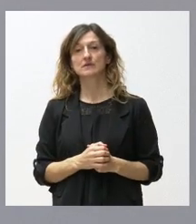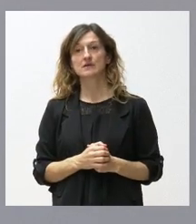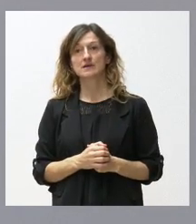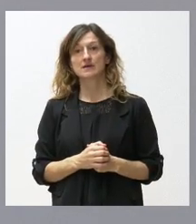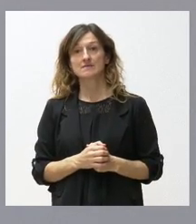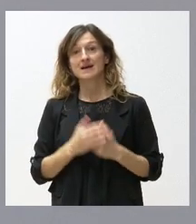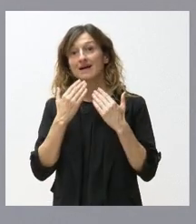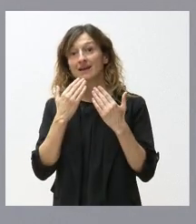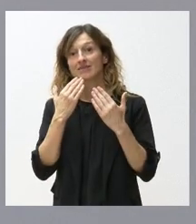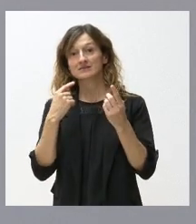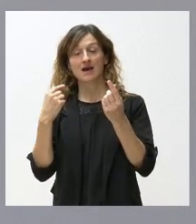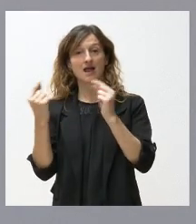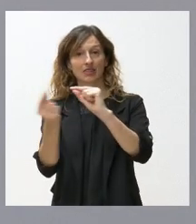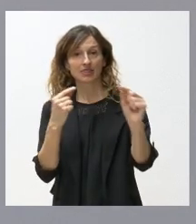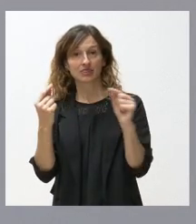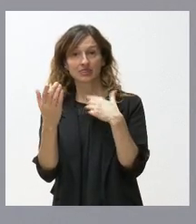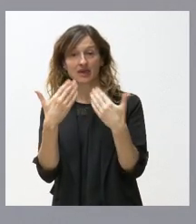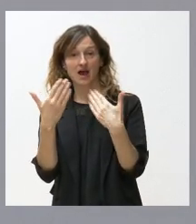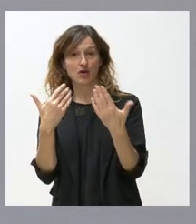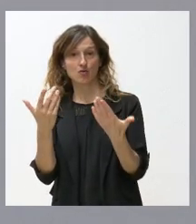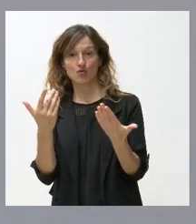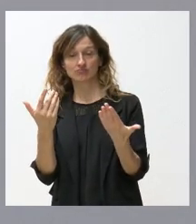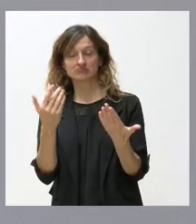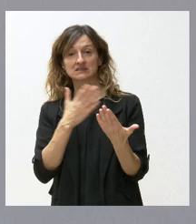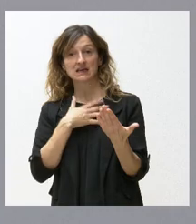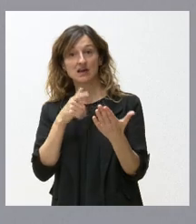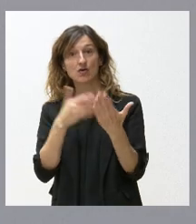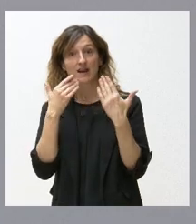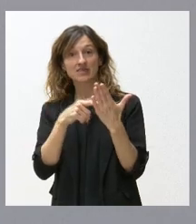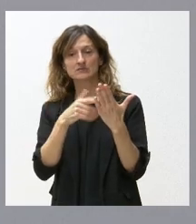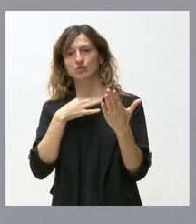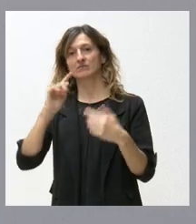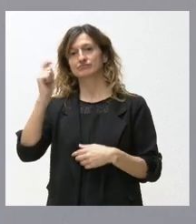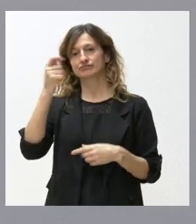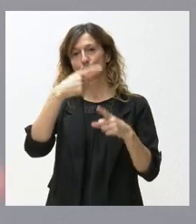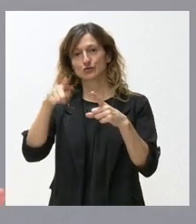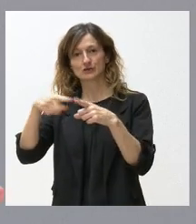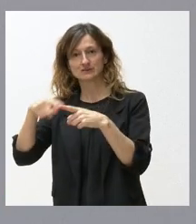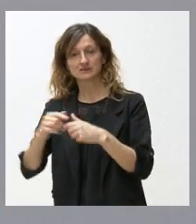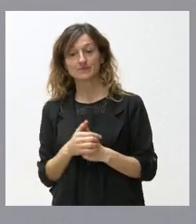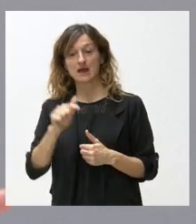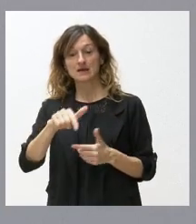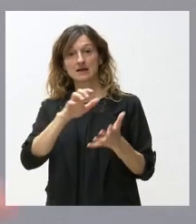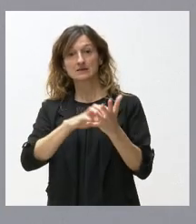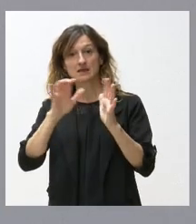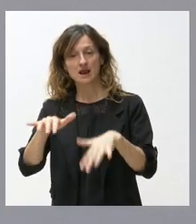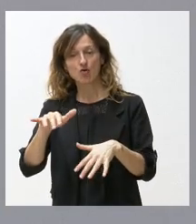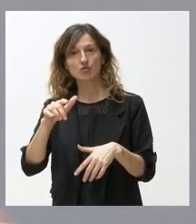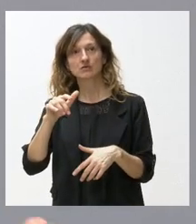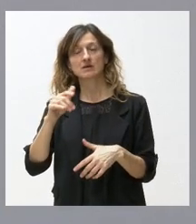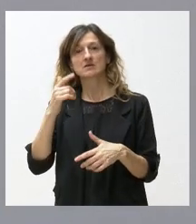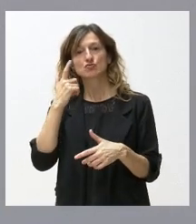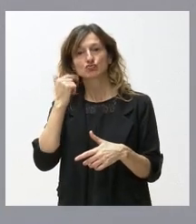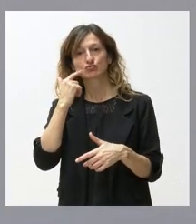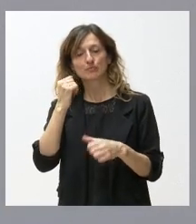el diálogo. Y, por tanto, a través del diálogo creo que se pueden conseguir grandes cosas. A través del diálogo en Castilla y León no estamos acostumbrados a trabajar.